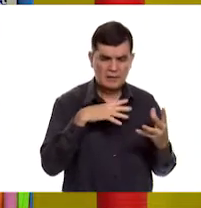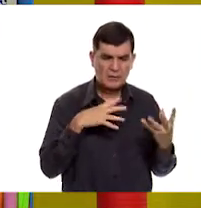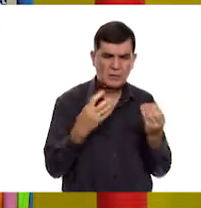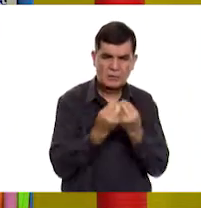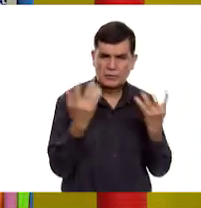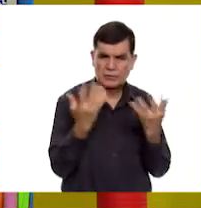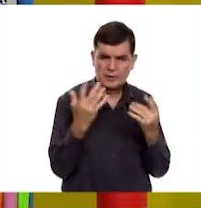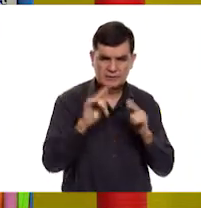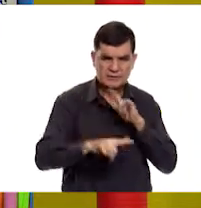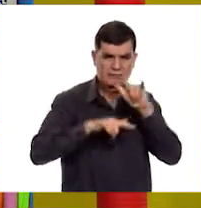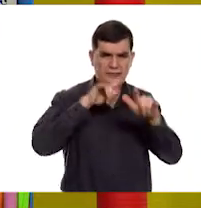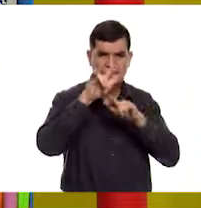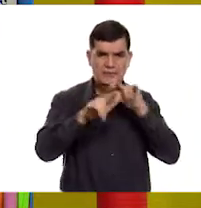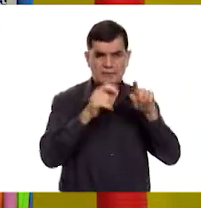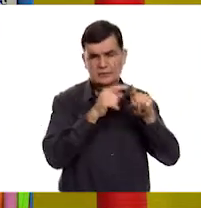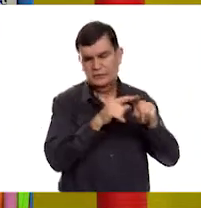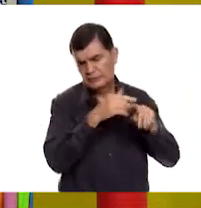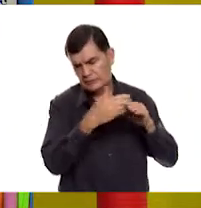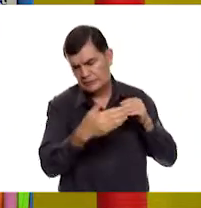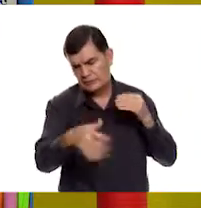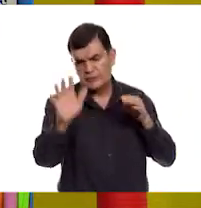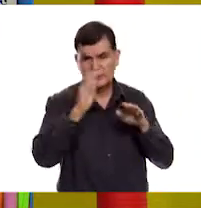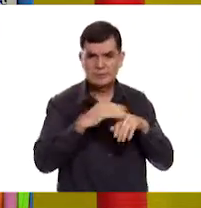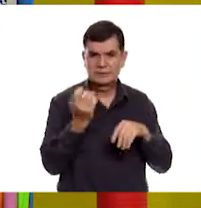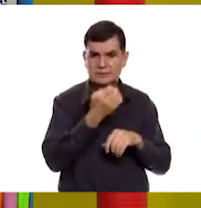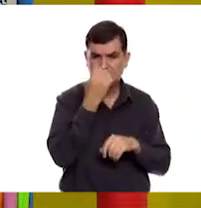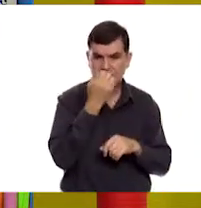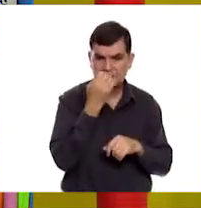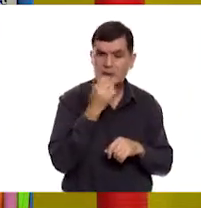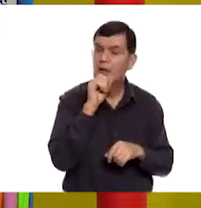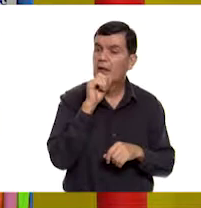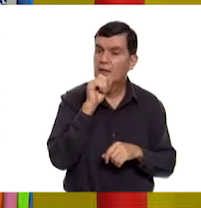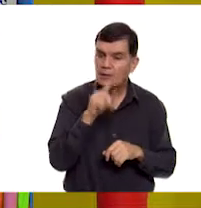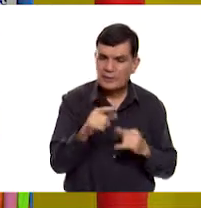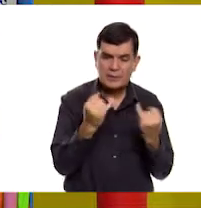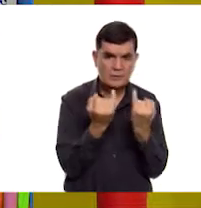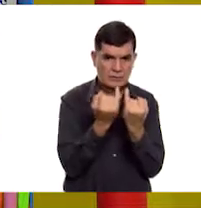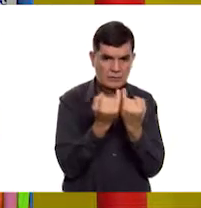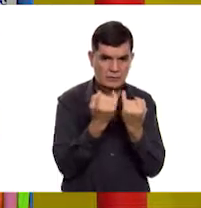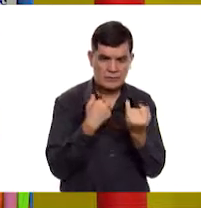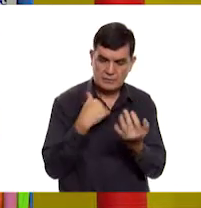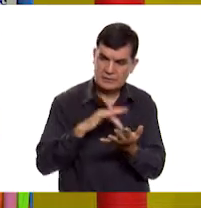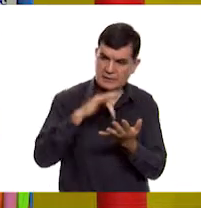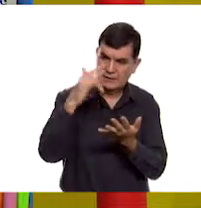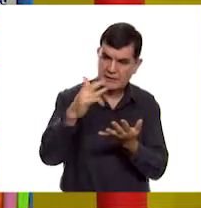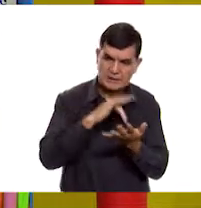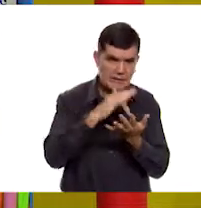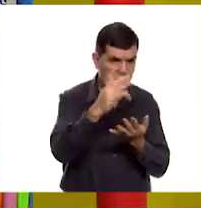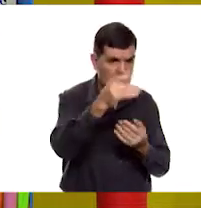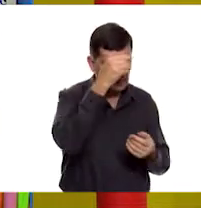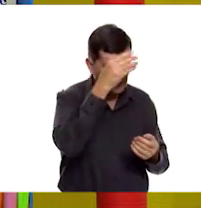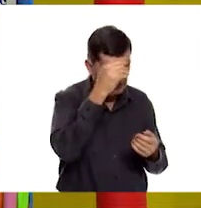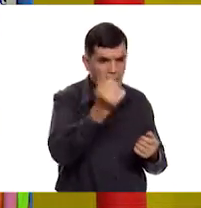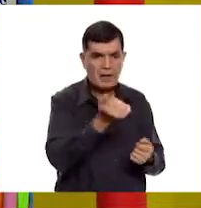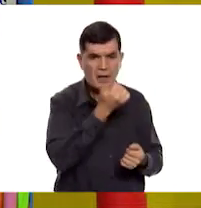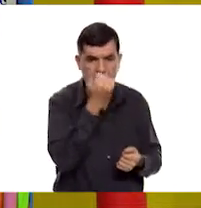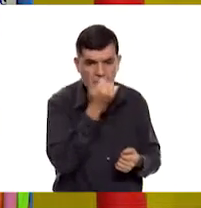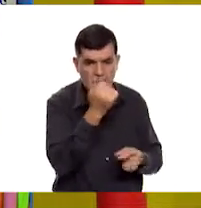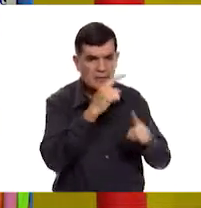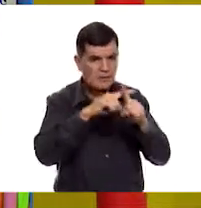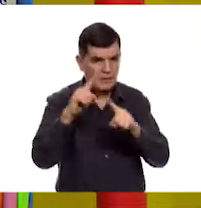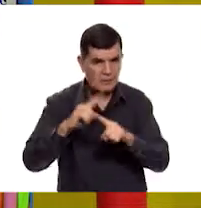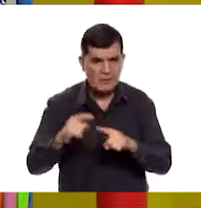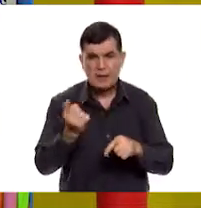realización de esta feria y a lo largo de todo el ciclo escolar. También quiero agradecerles a nuestros aprendices, a nuestras alumnas y